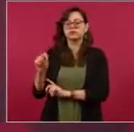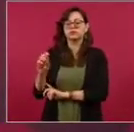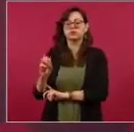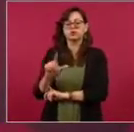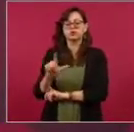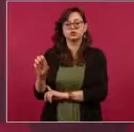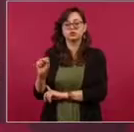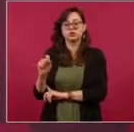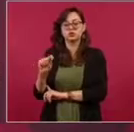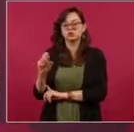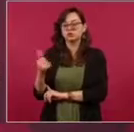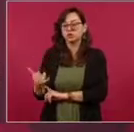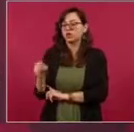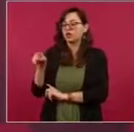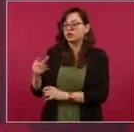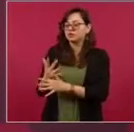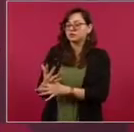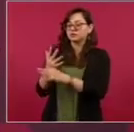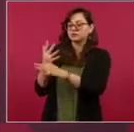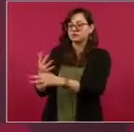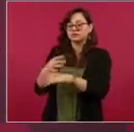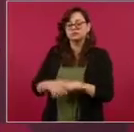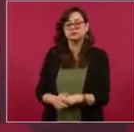no es más que una banda de malhechores.